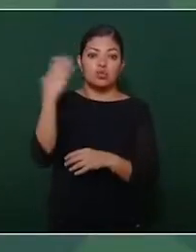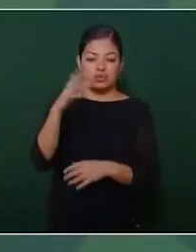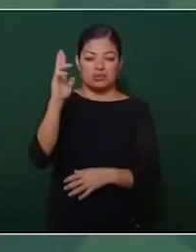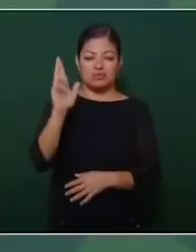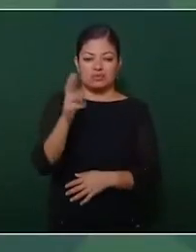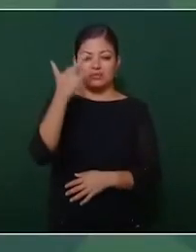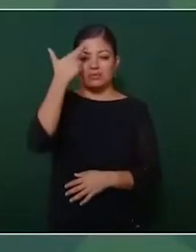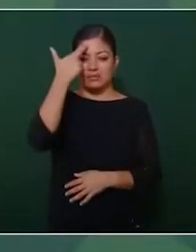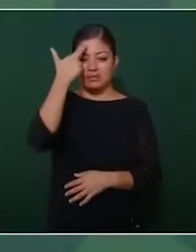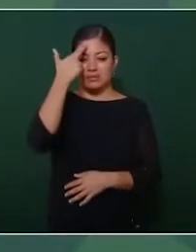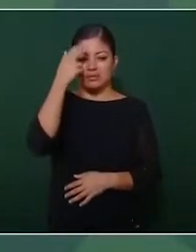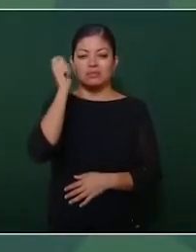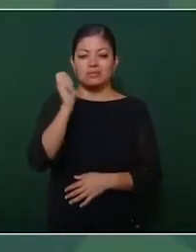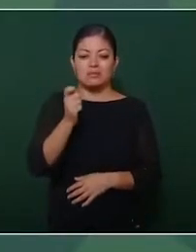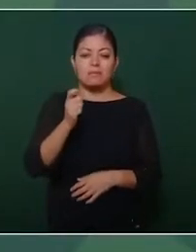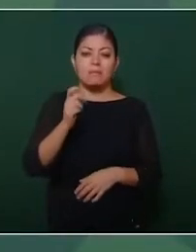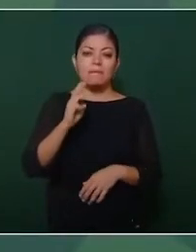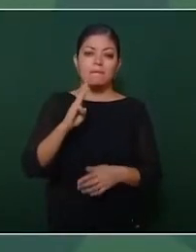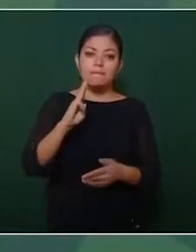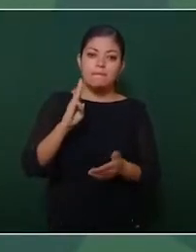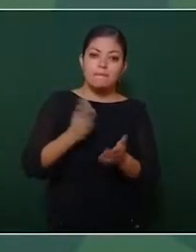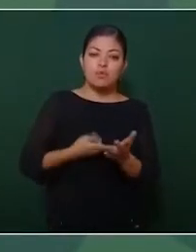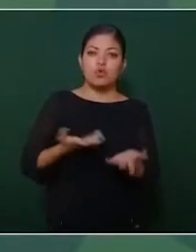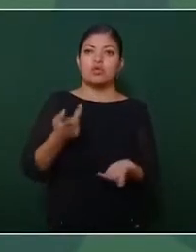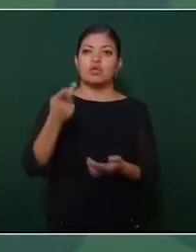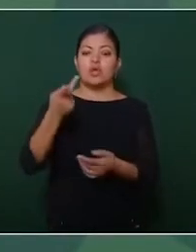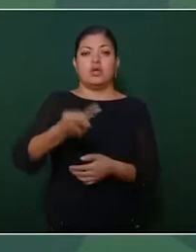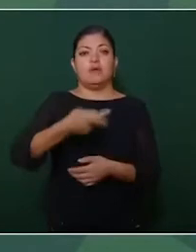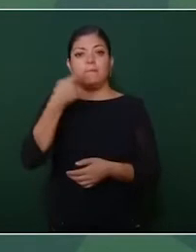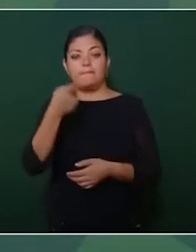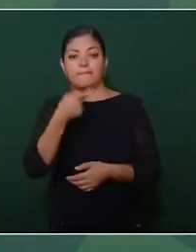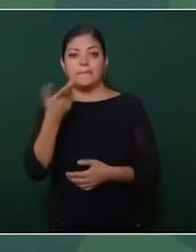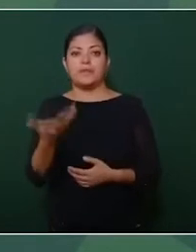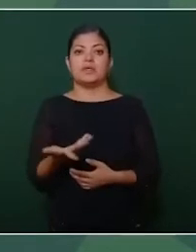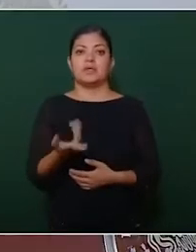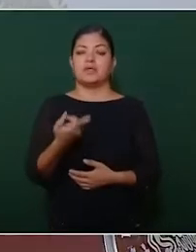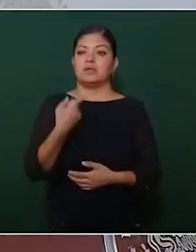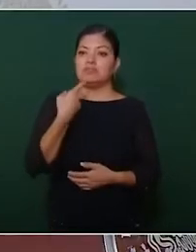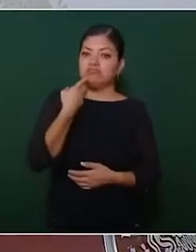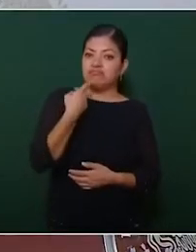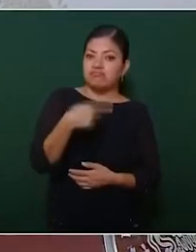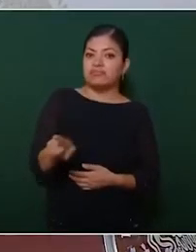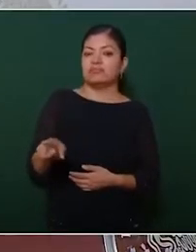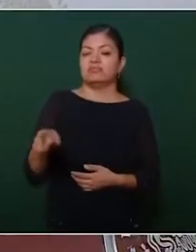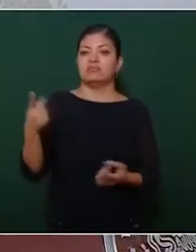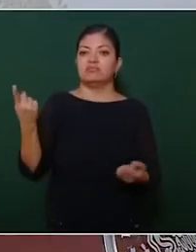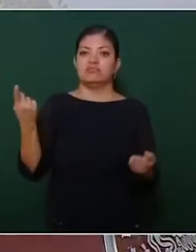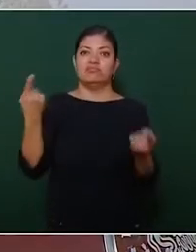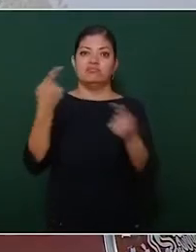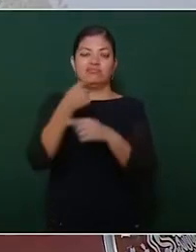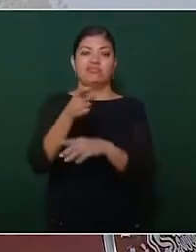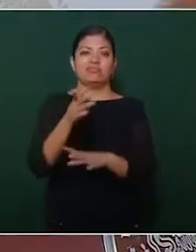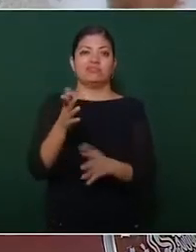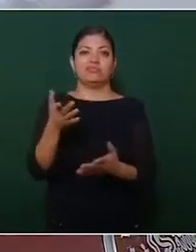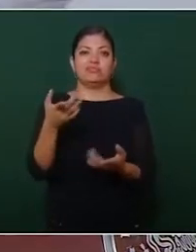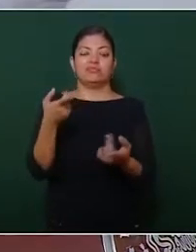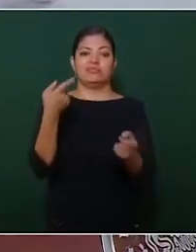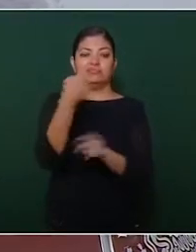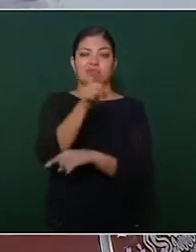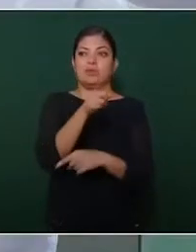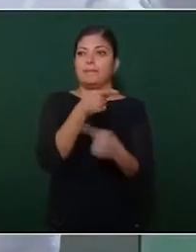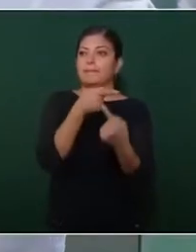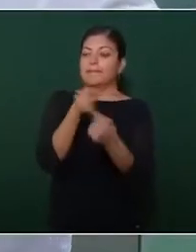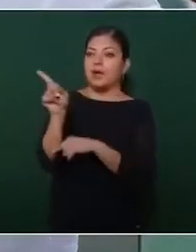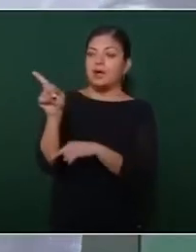acuerdan? Sanciones y declaraciones y acusaciones mutuas, como que se ha